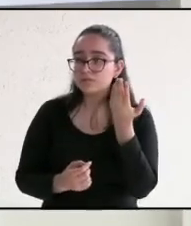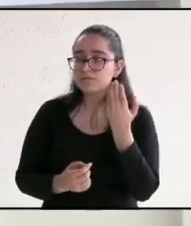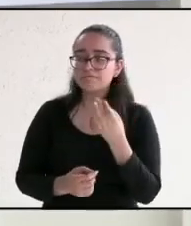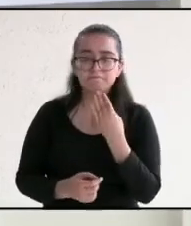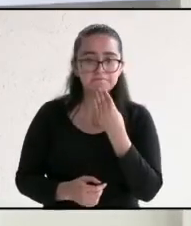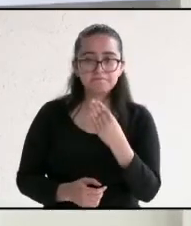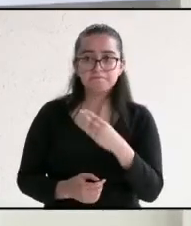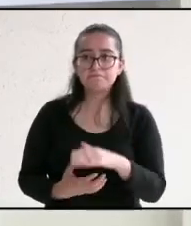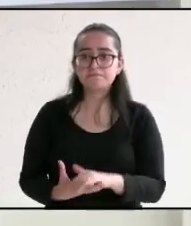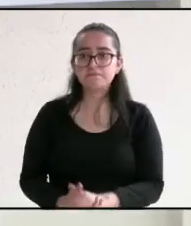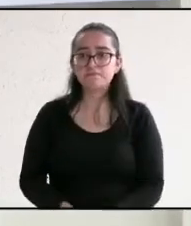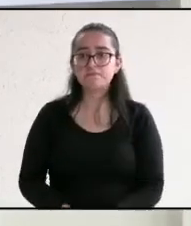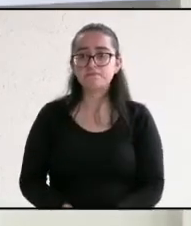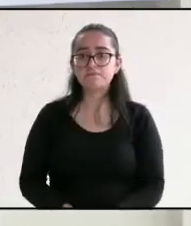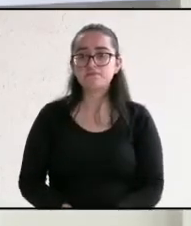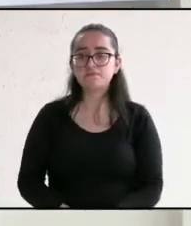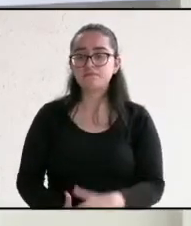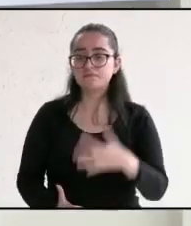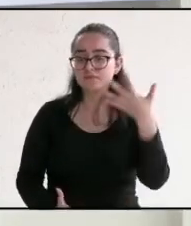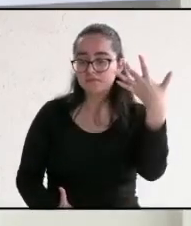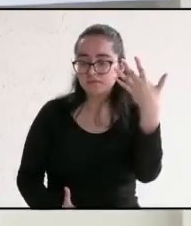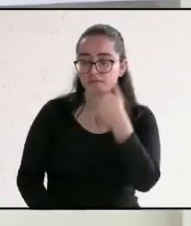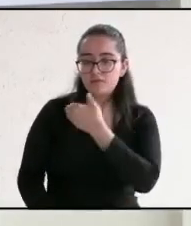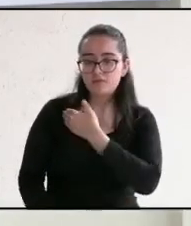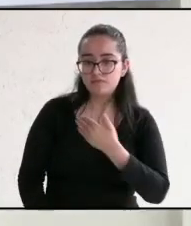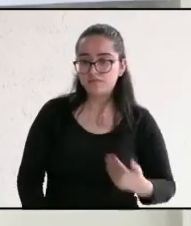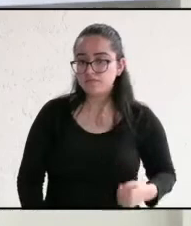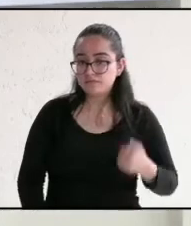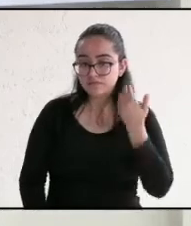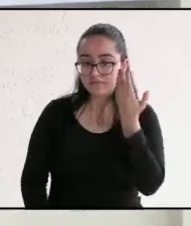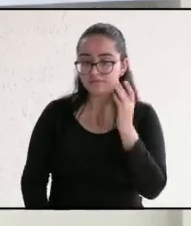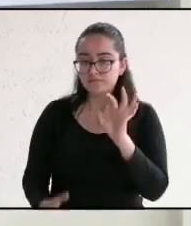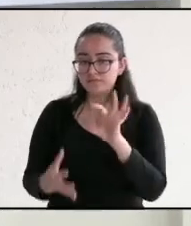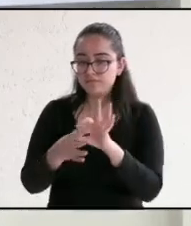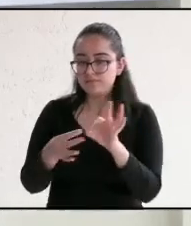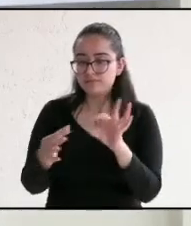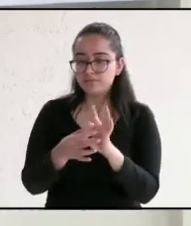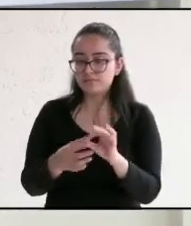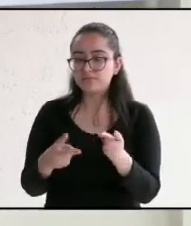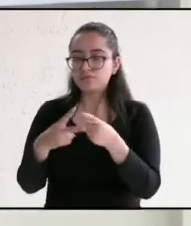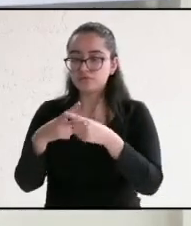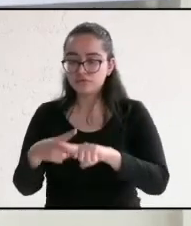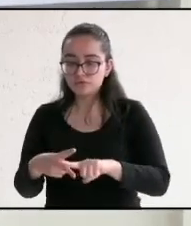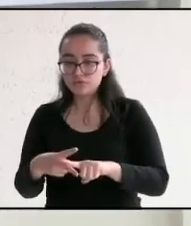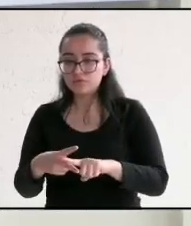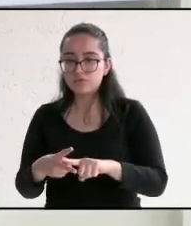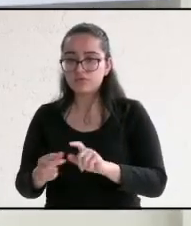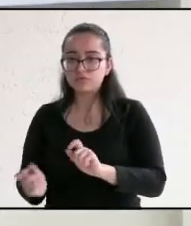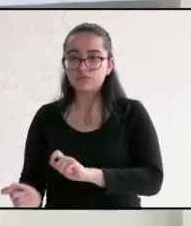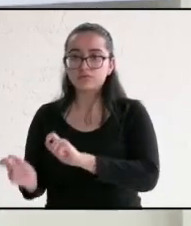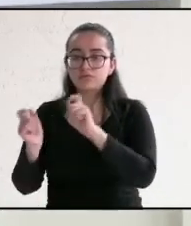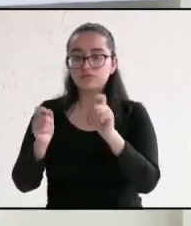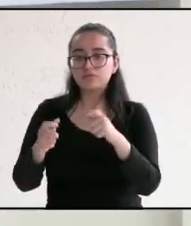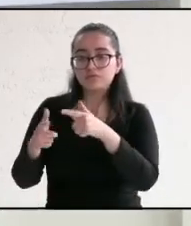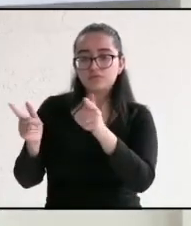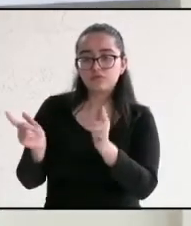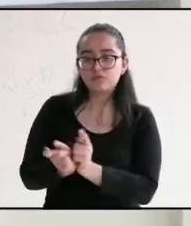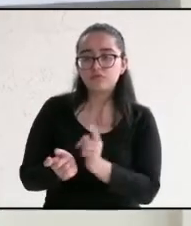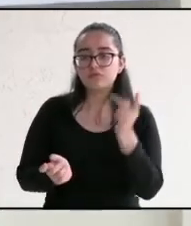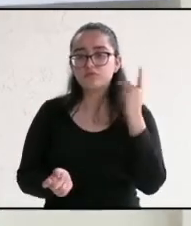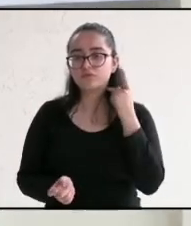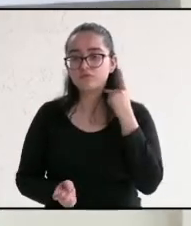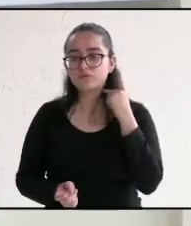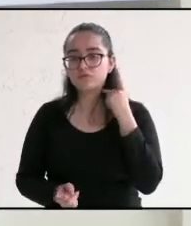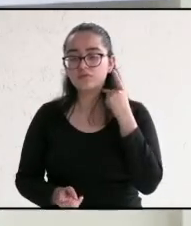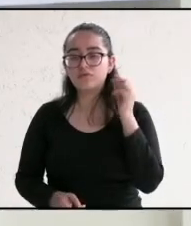Bien, tenemos cinco participaciones entonces. Comenzamos, por favor, con el candidato de